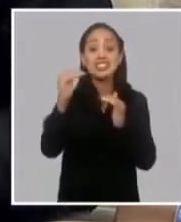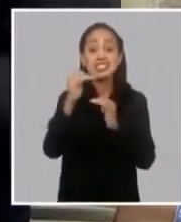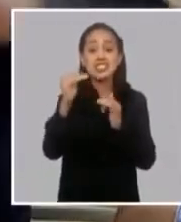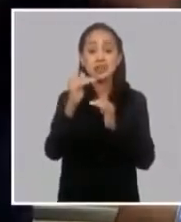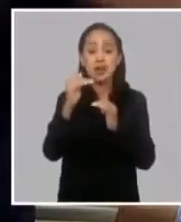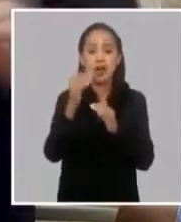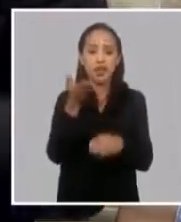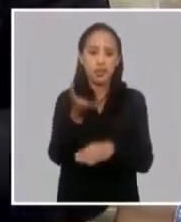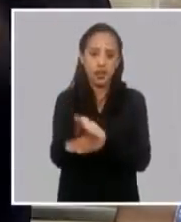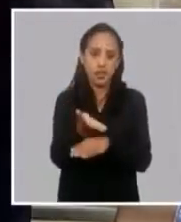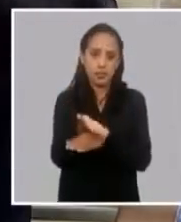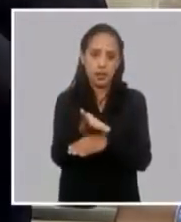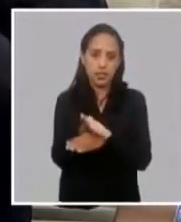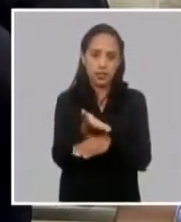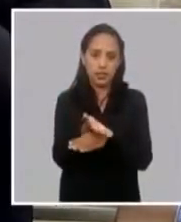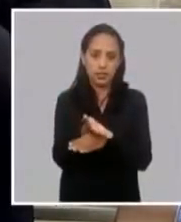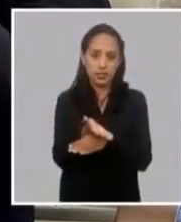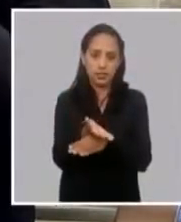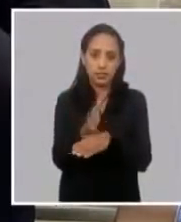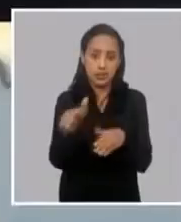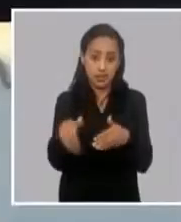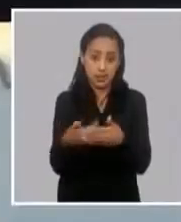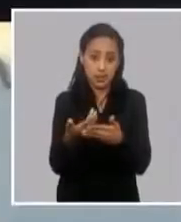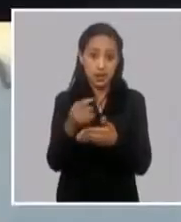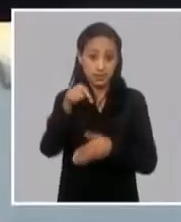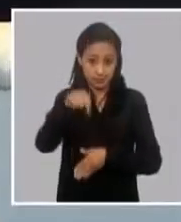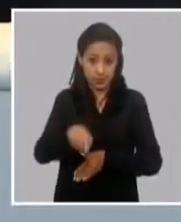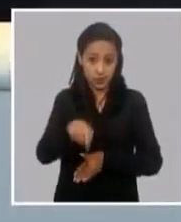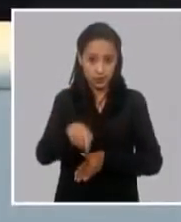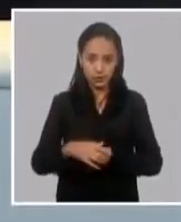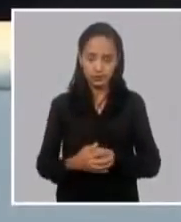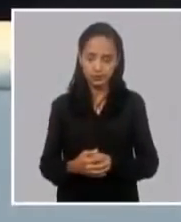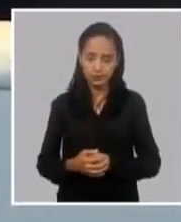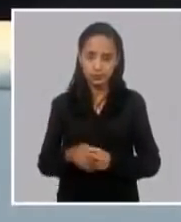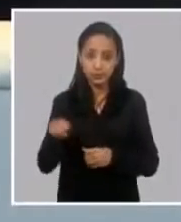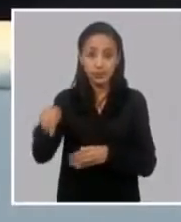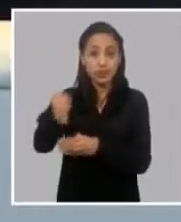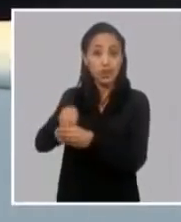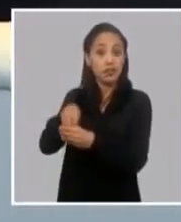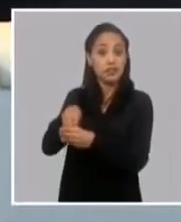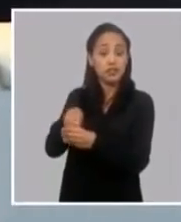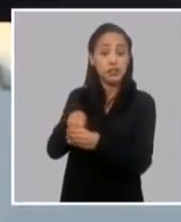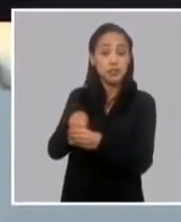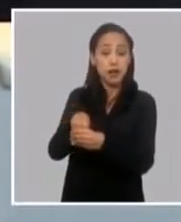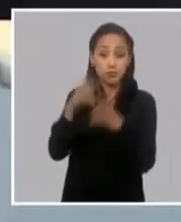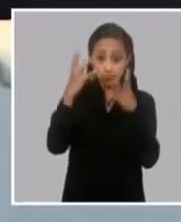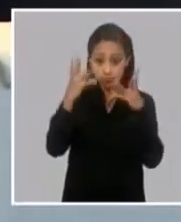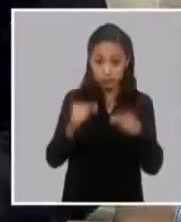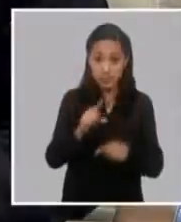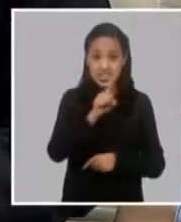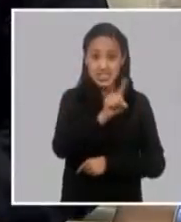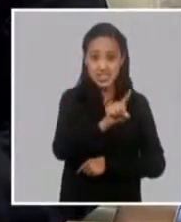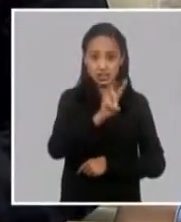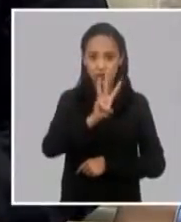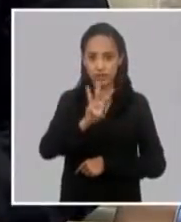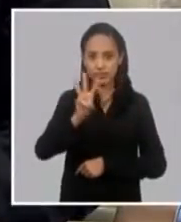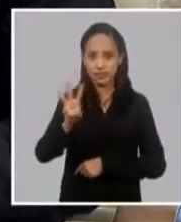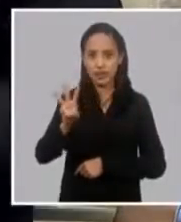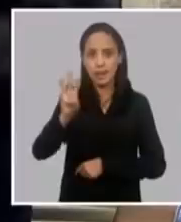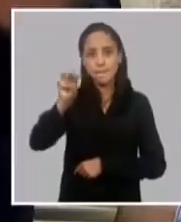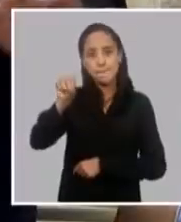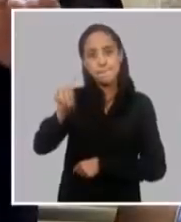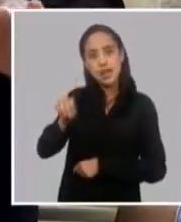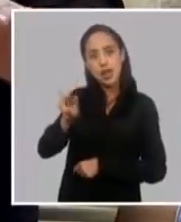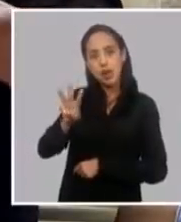demanda que ya está prevista y calculada del día. Es decir, esa reserva es de 133 megawatts.